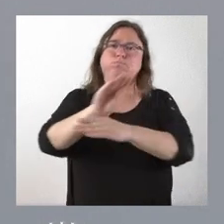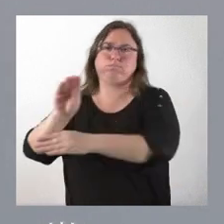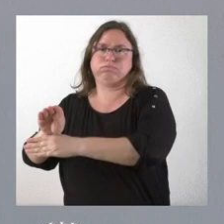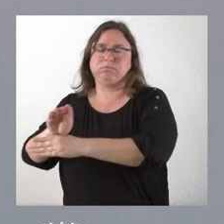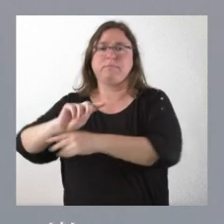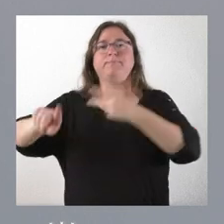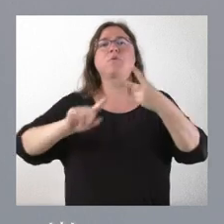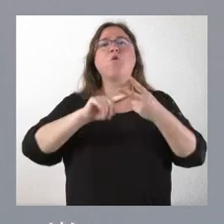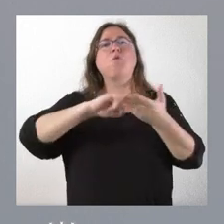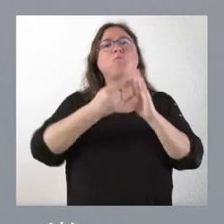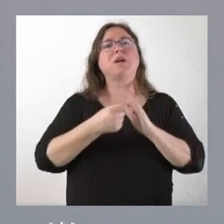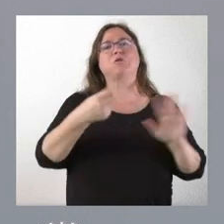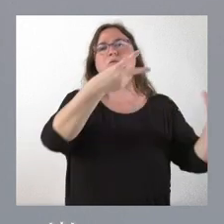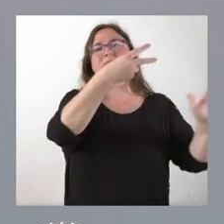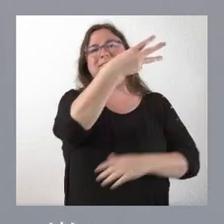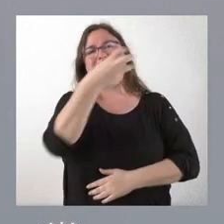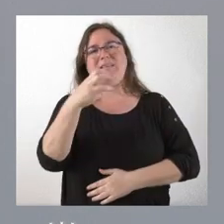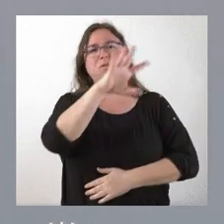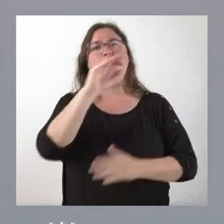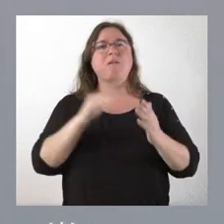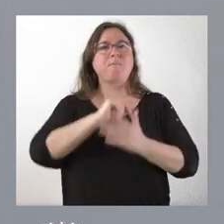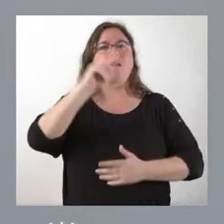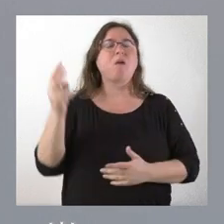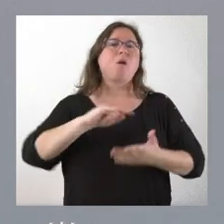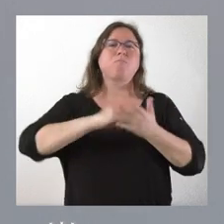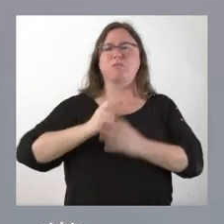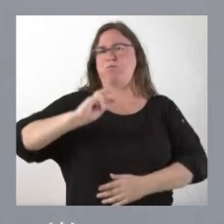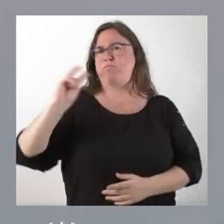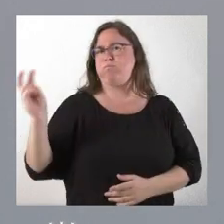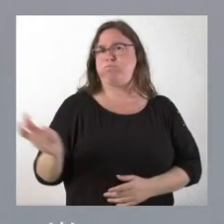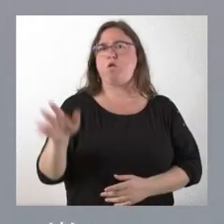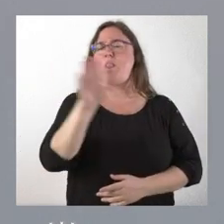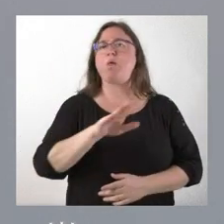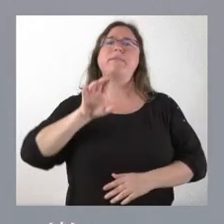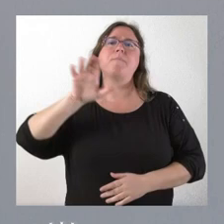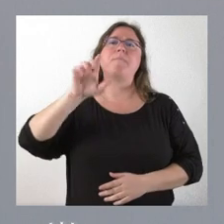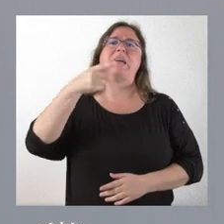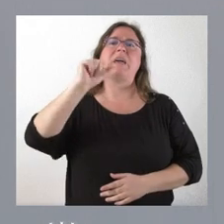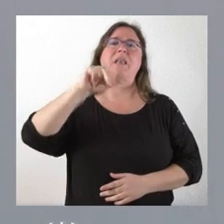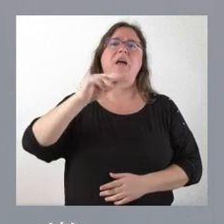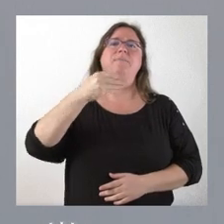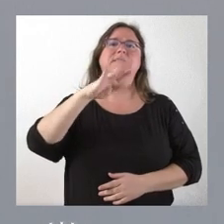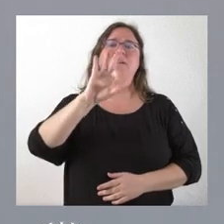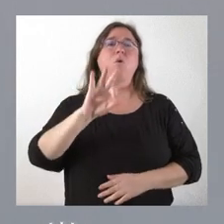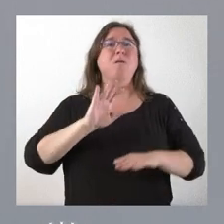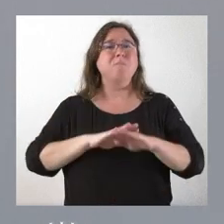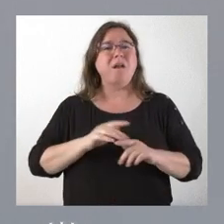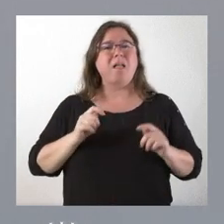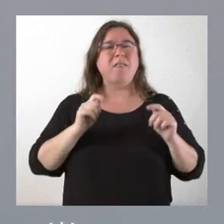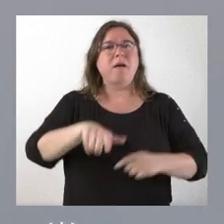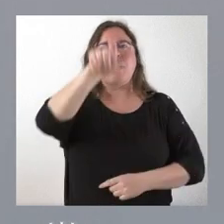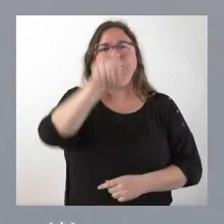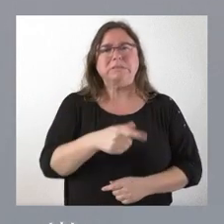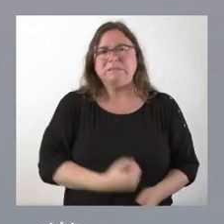.000 euros, que es un proyecto integral multisectorial en Guinea-Bissau para abordar la desnutrición aguda y la